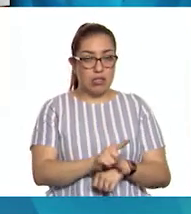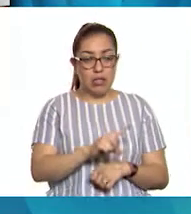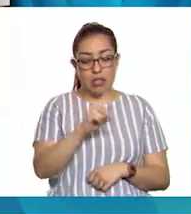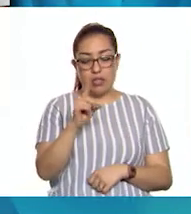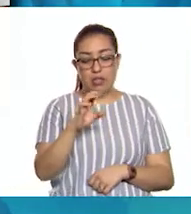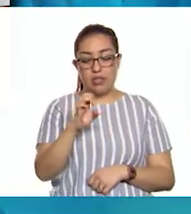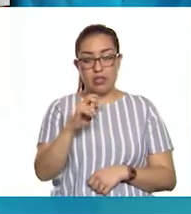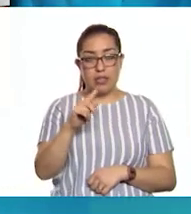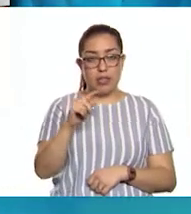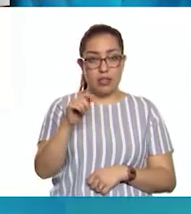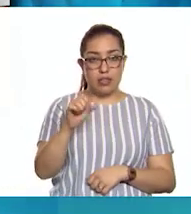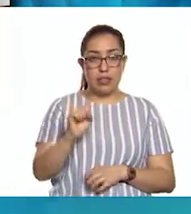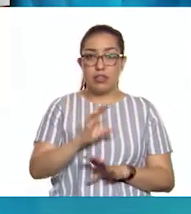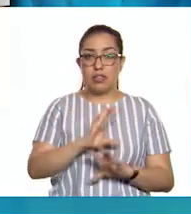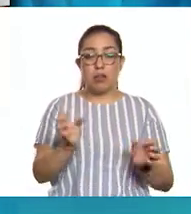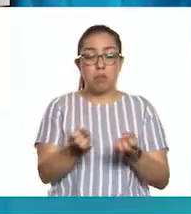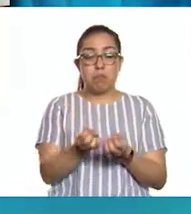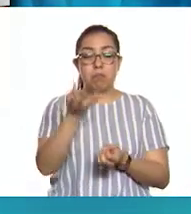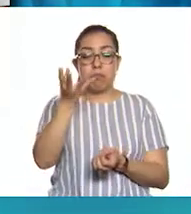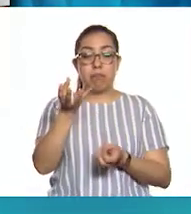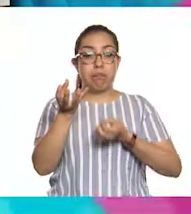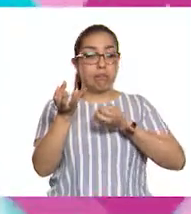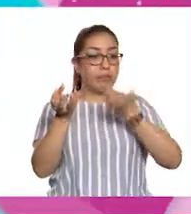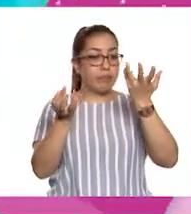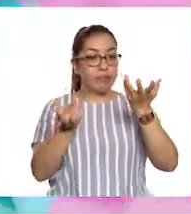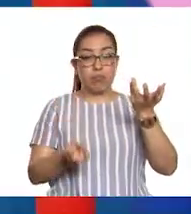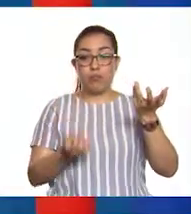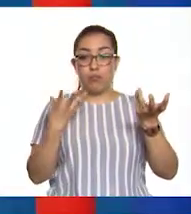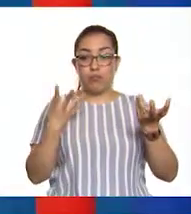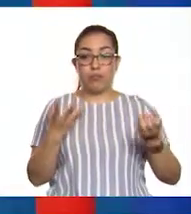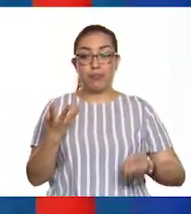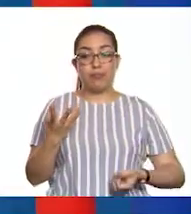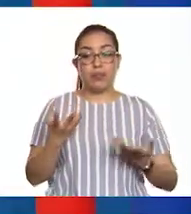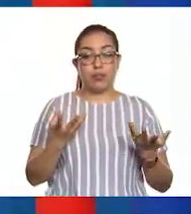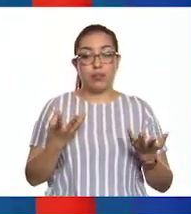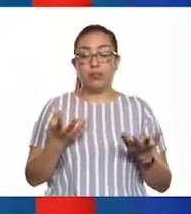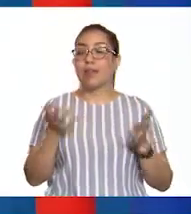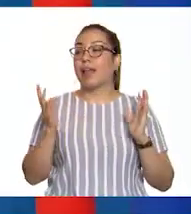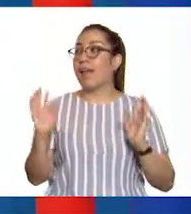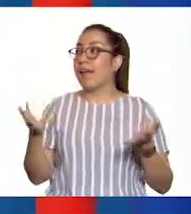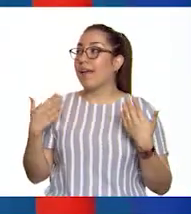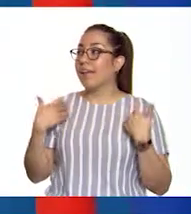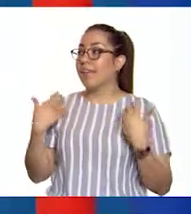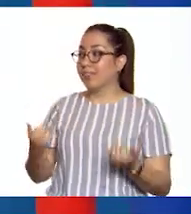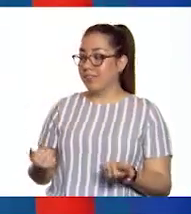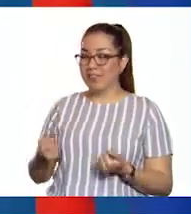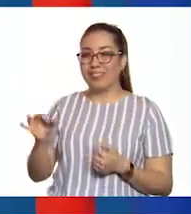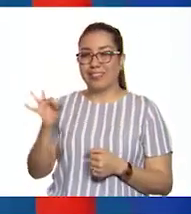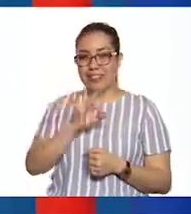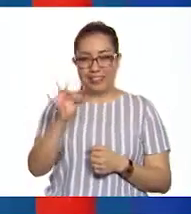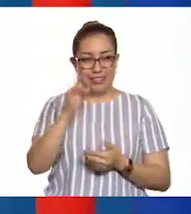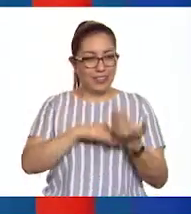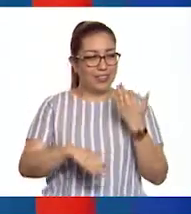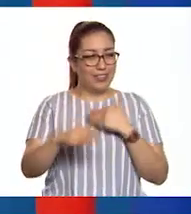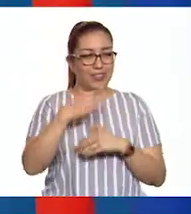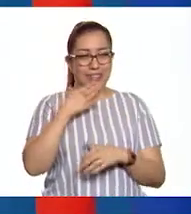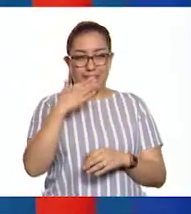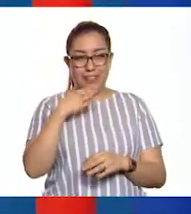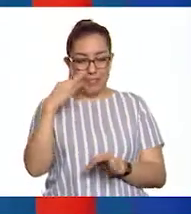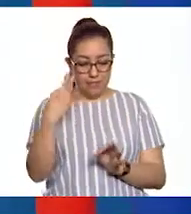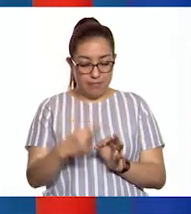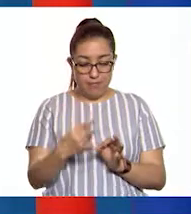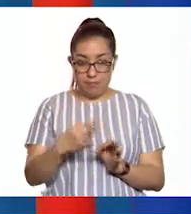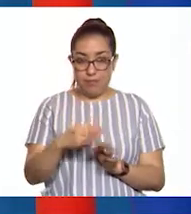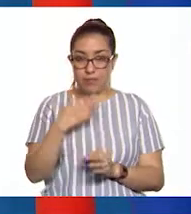comenzarán a brotar. Muy bien. Entonces, si todo sale como lo pensamos, pues la cosecha se